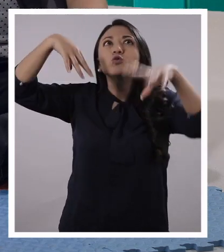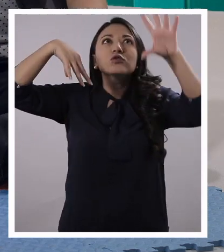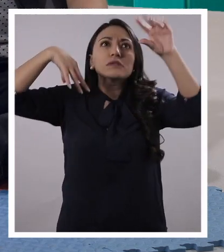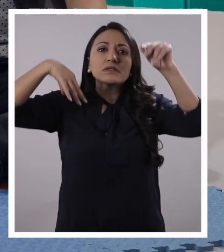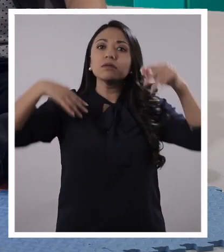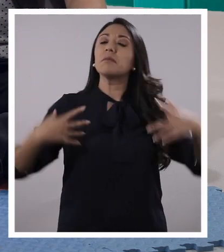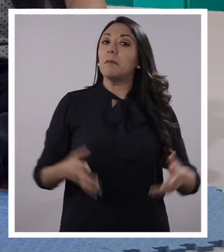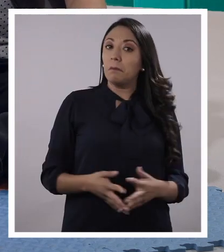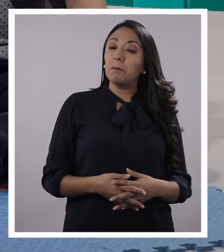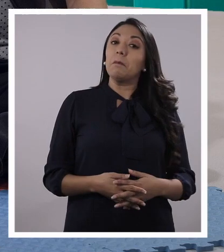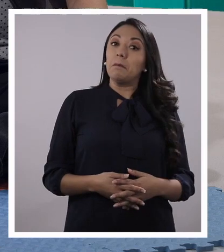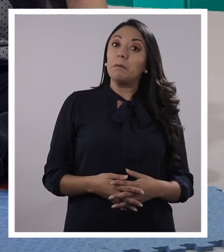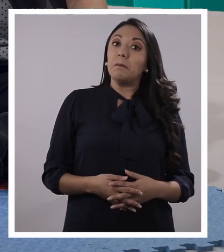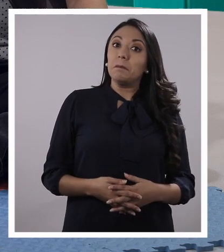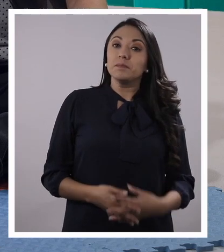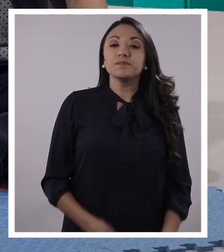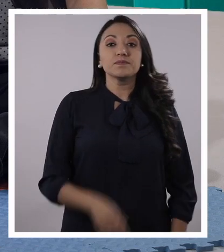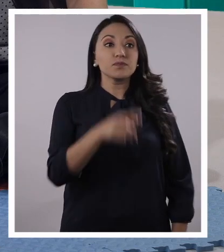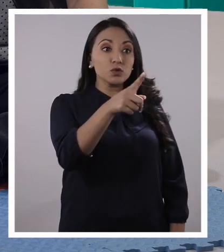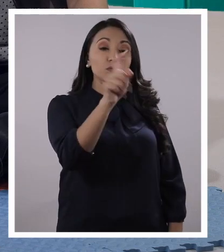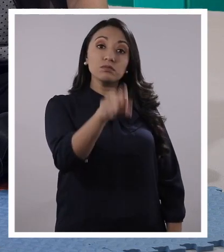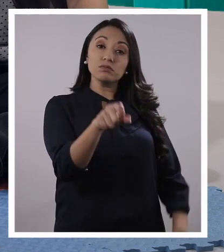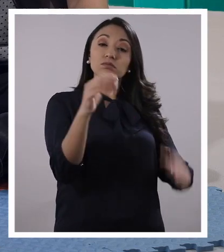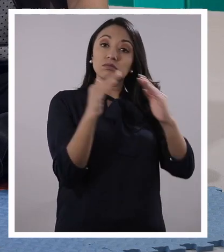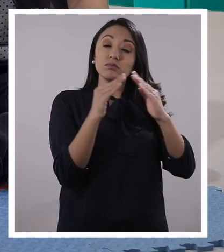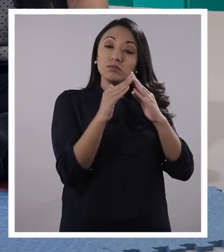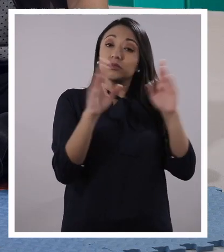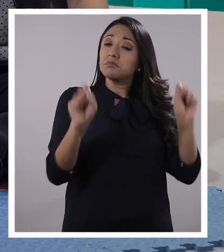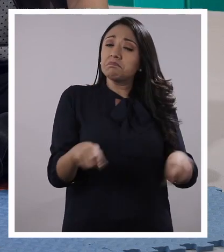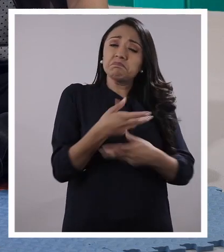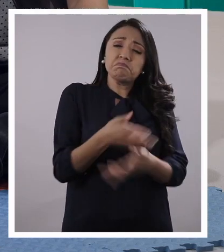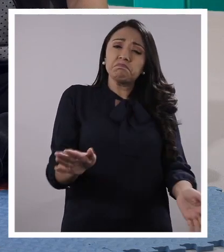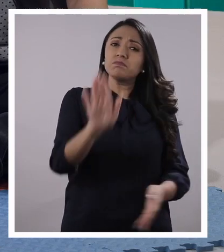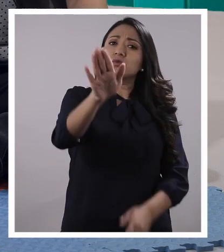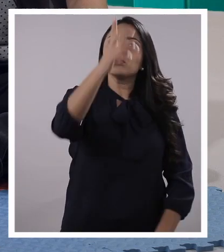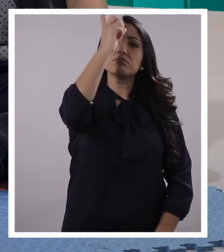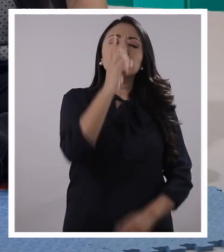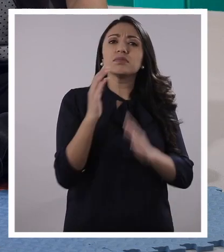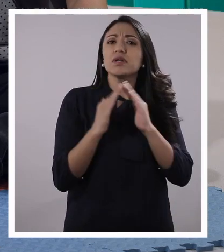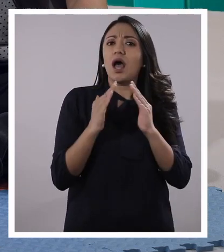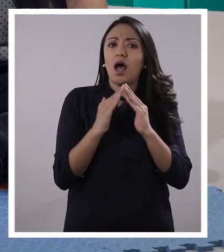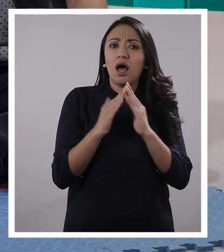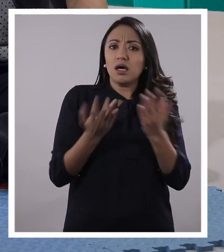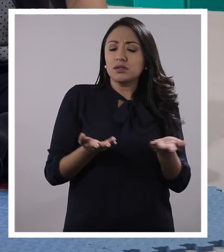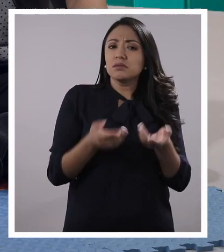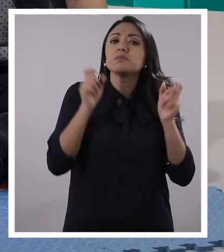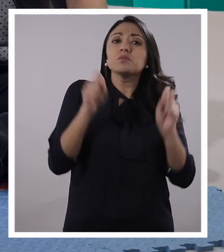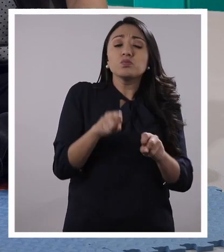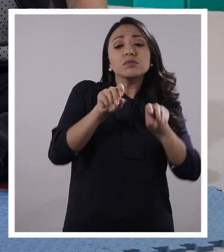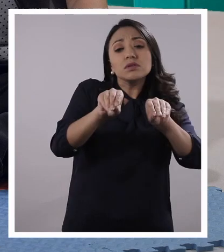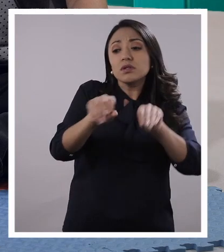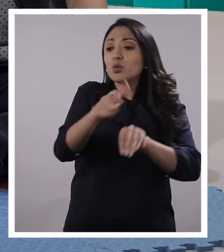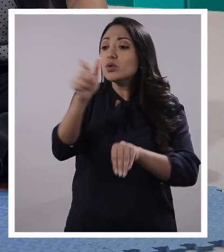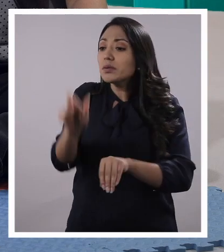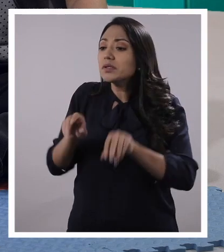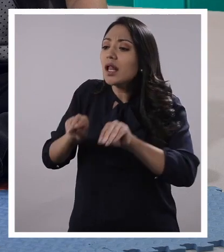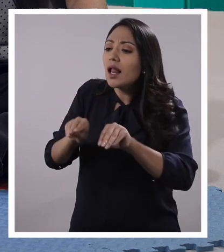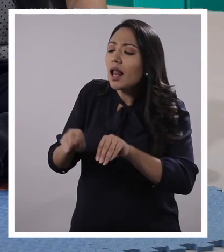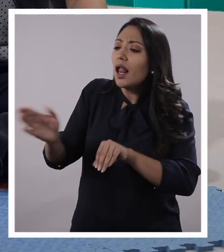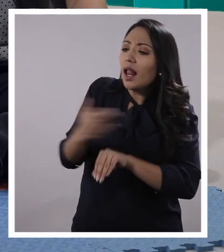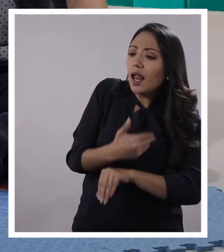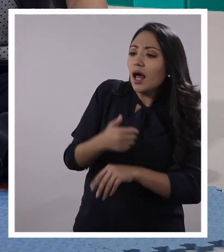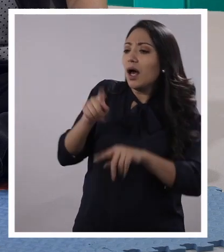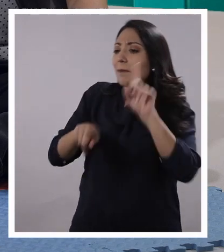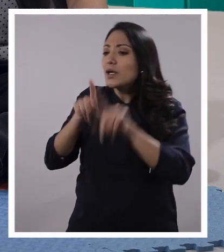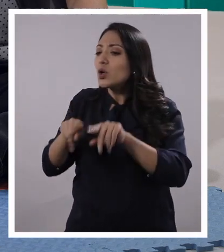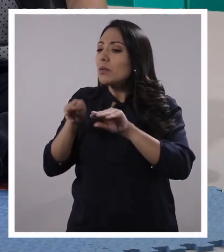Profe, qué genial. Ajá. Ustedes pueden hacer este ejercicio las veces que quieran en casa. Y pueden enseñarle también a hacer a otras personas, a sus amigos,